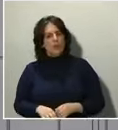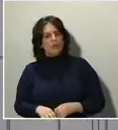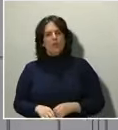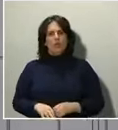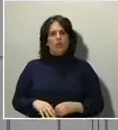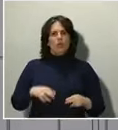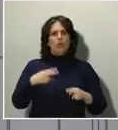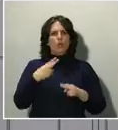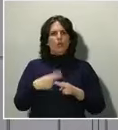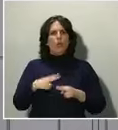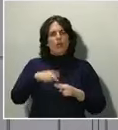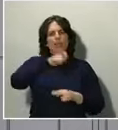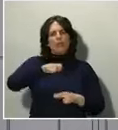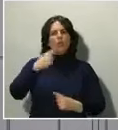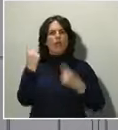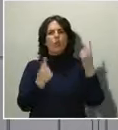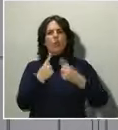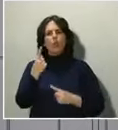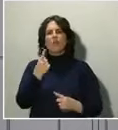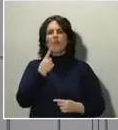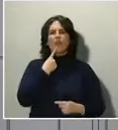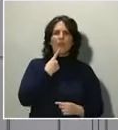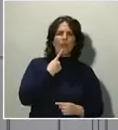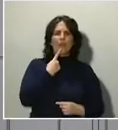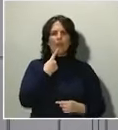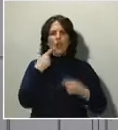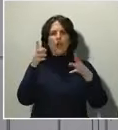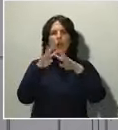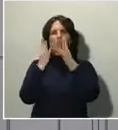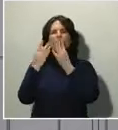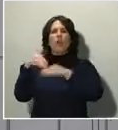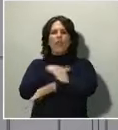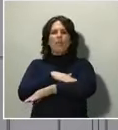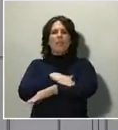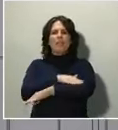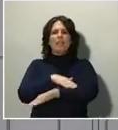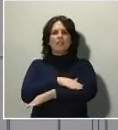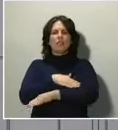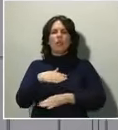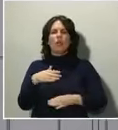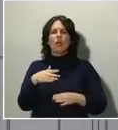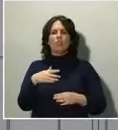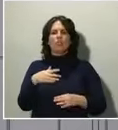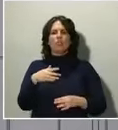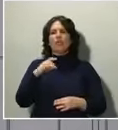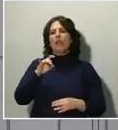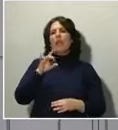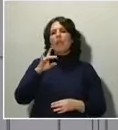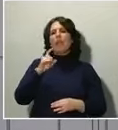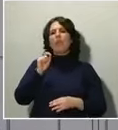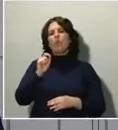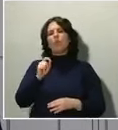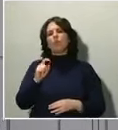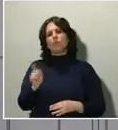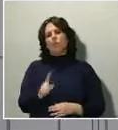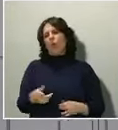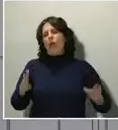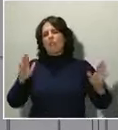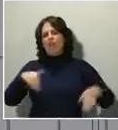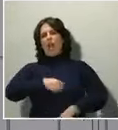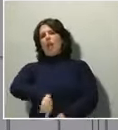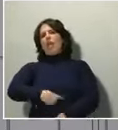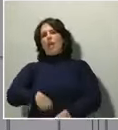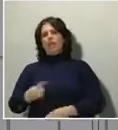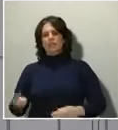el que ese Consejo de Ministros no durara poco menos que cuarto de hora, por hablar coloquialmente, y durara horas. Pero, evidentemente, era